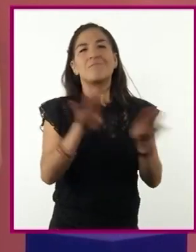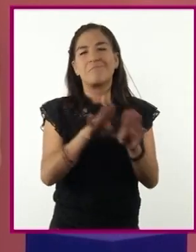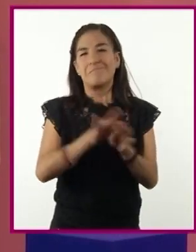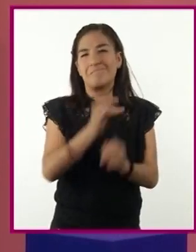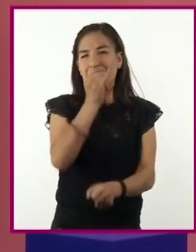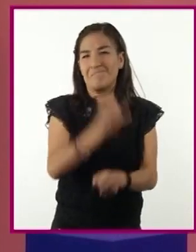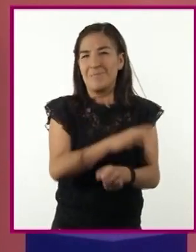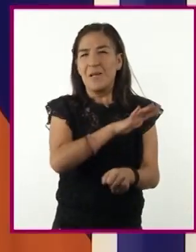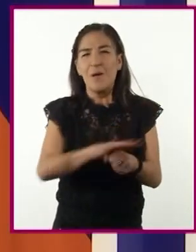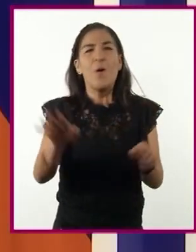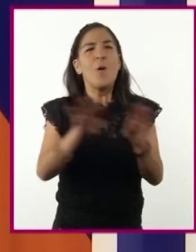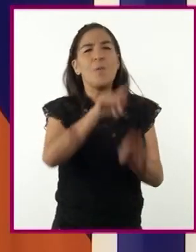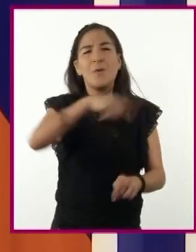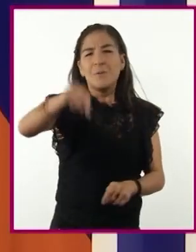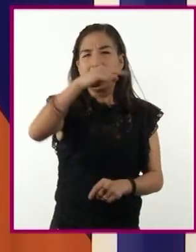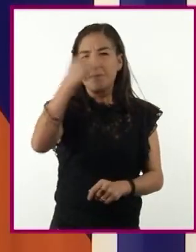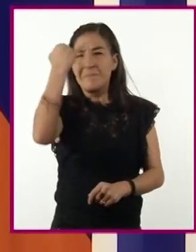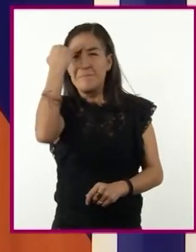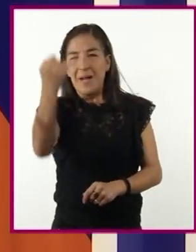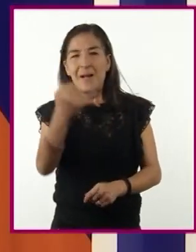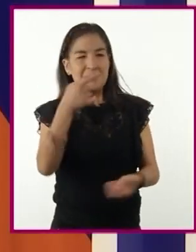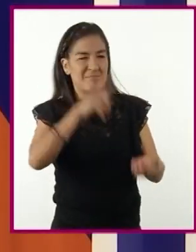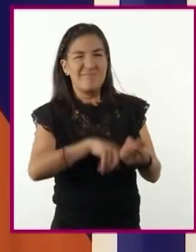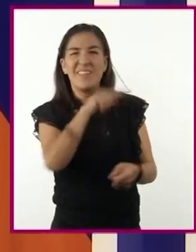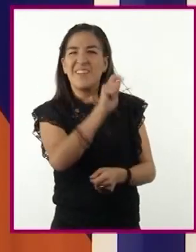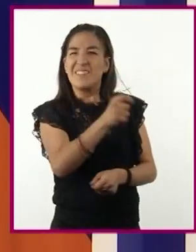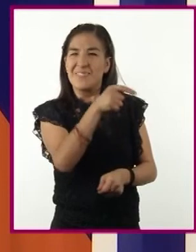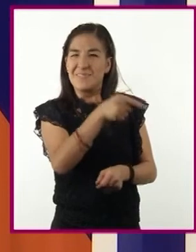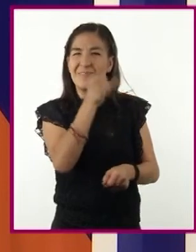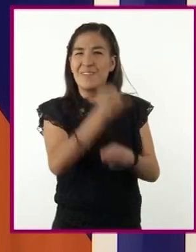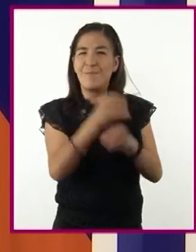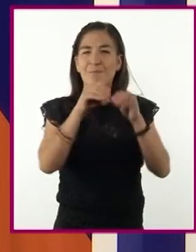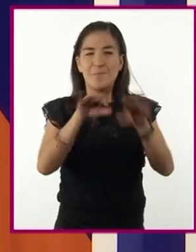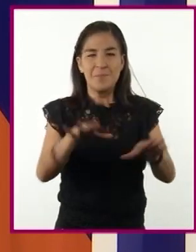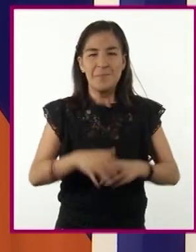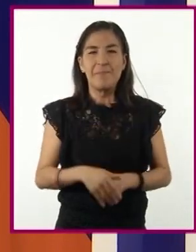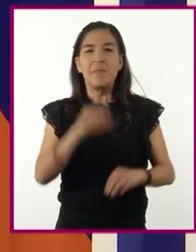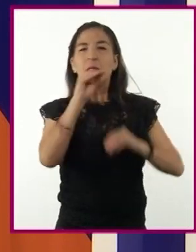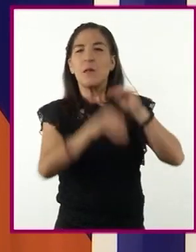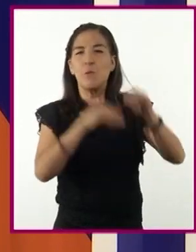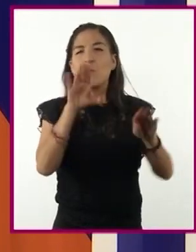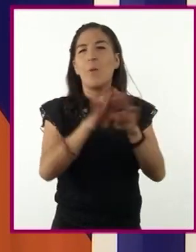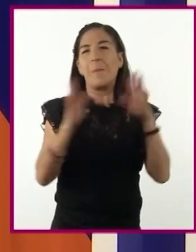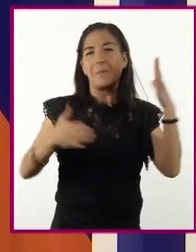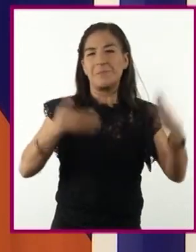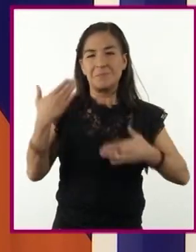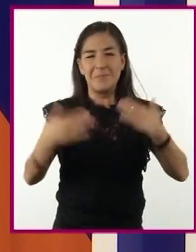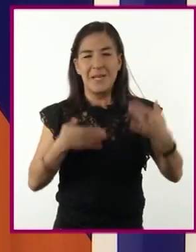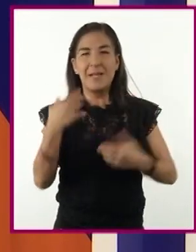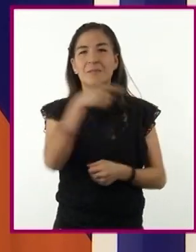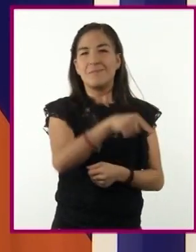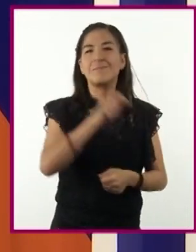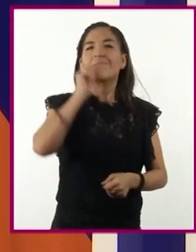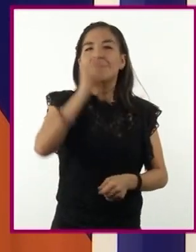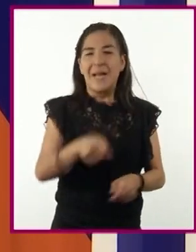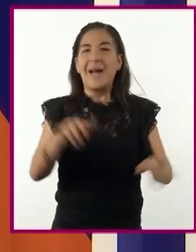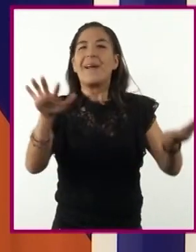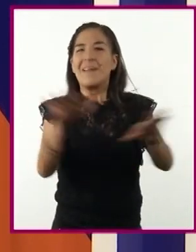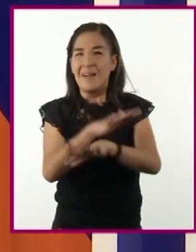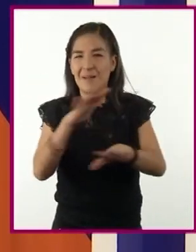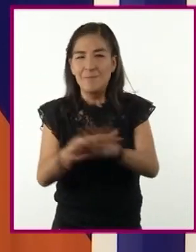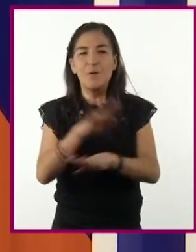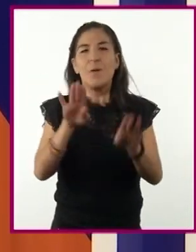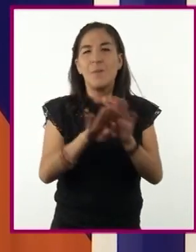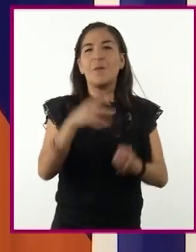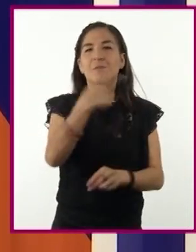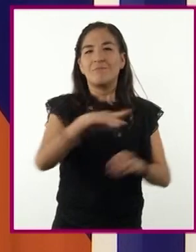imposible imaginar este medio sin un contenido informativo, dosificado de entretenimiento, necesitado de cambios de hábito